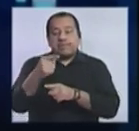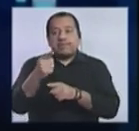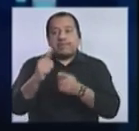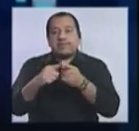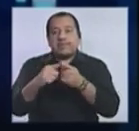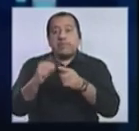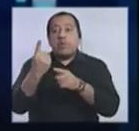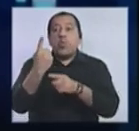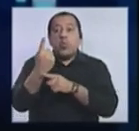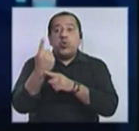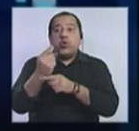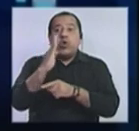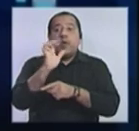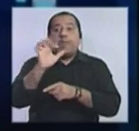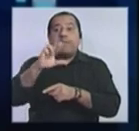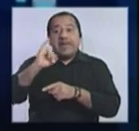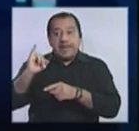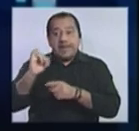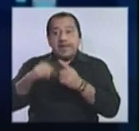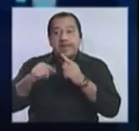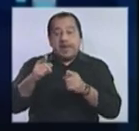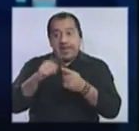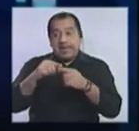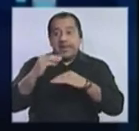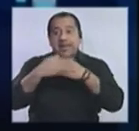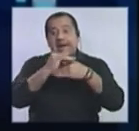que es la del PERI, a la izquierda.